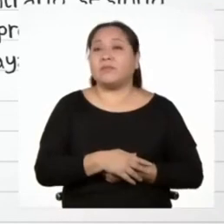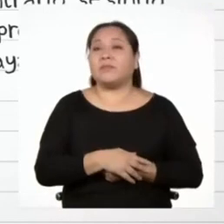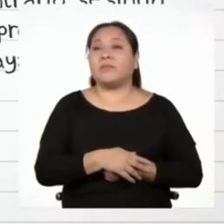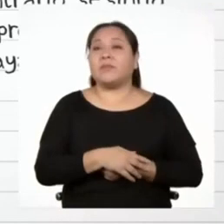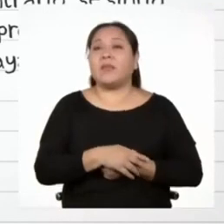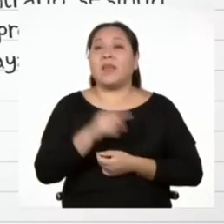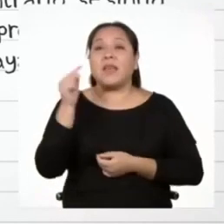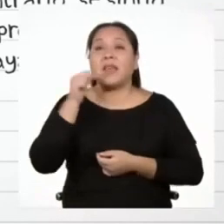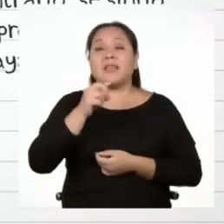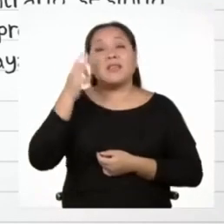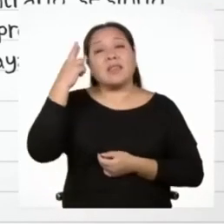Es por ello que le preguntó a